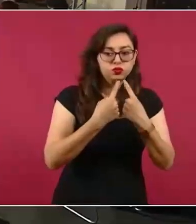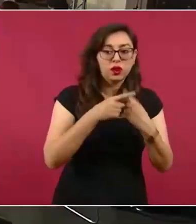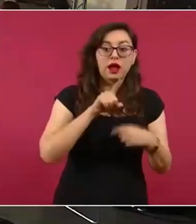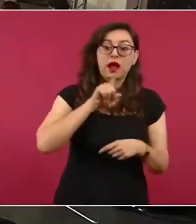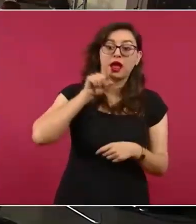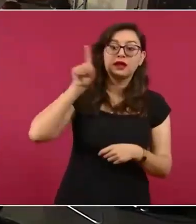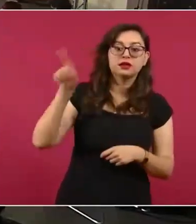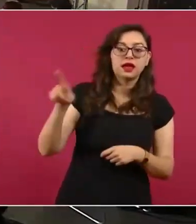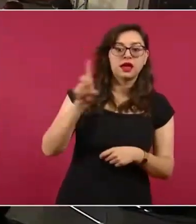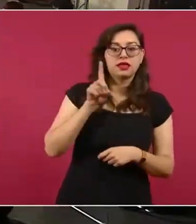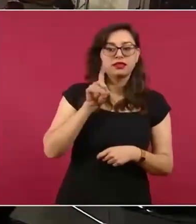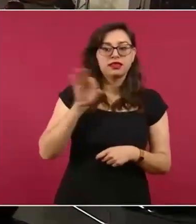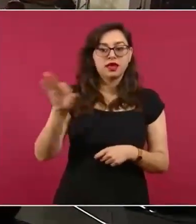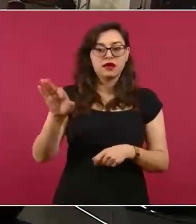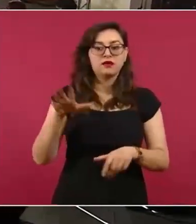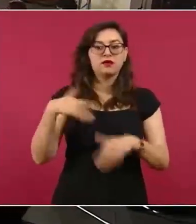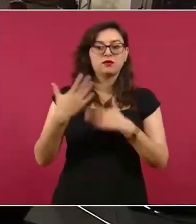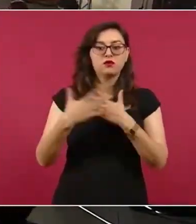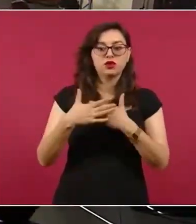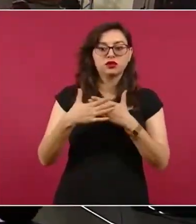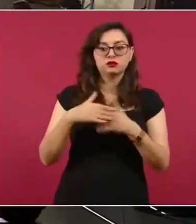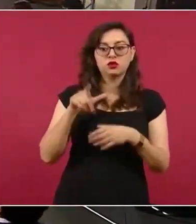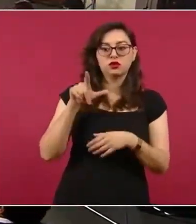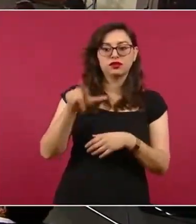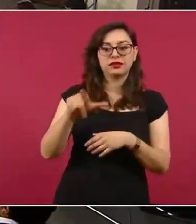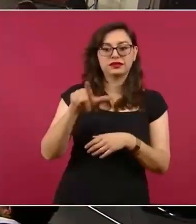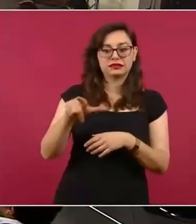les piden gente para el 17 de la actual.